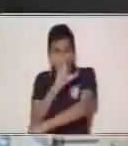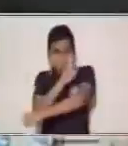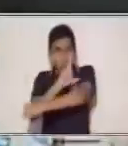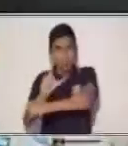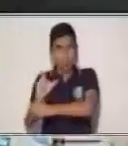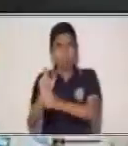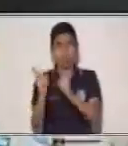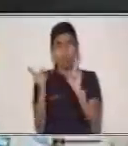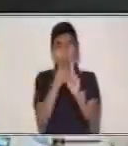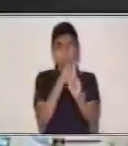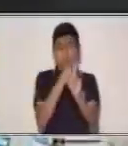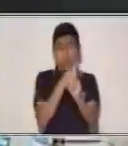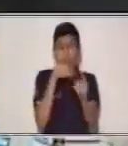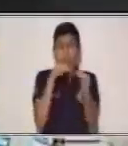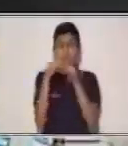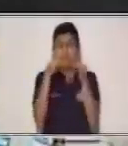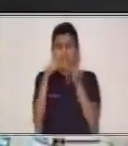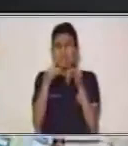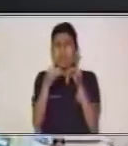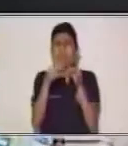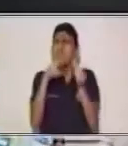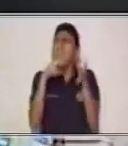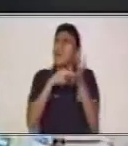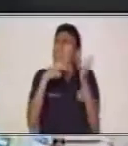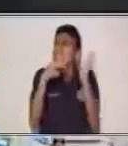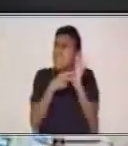explicar la definición de cuento.